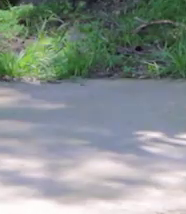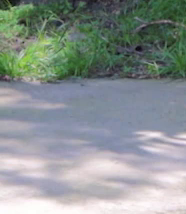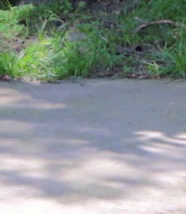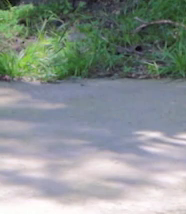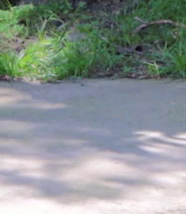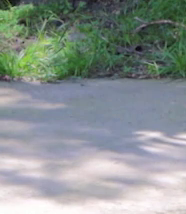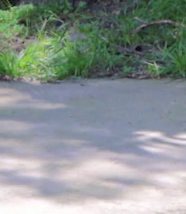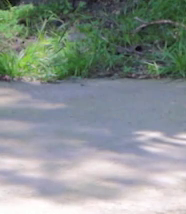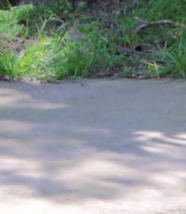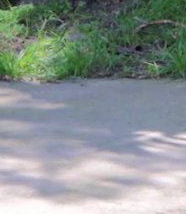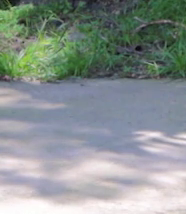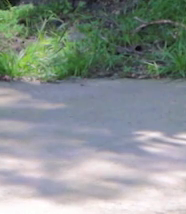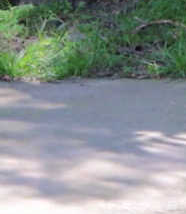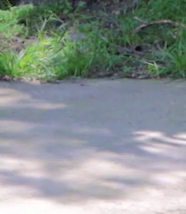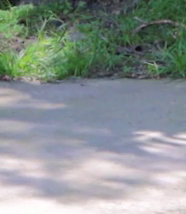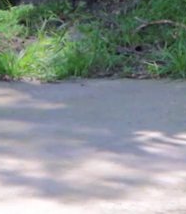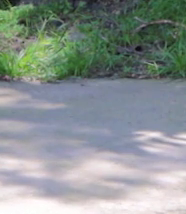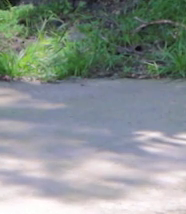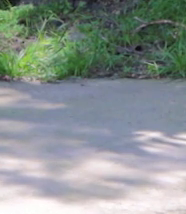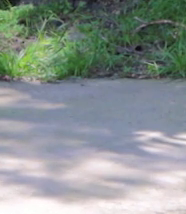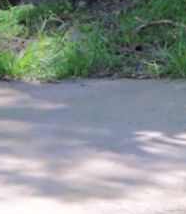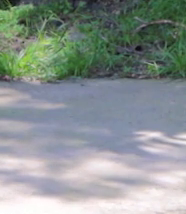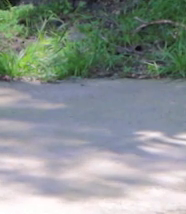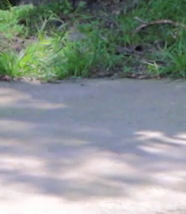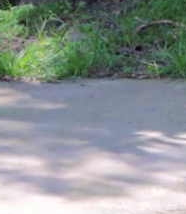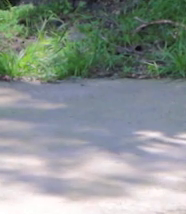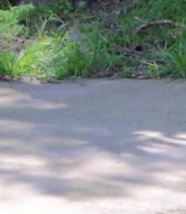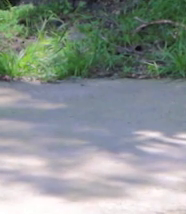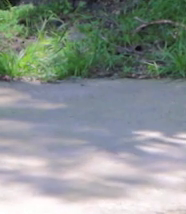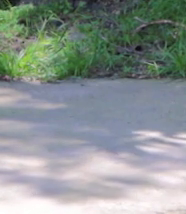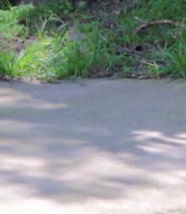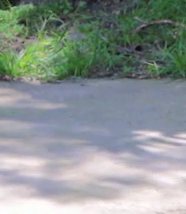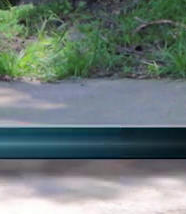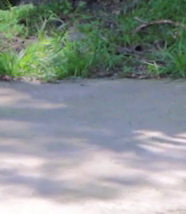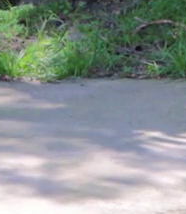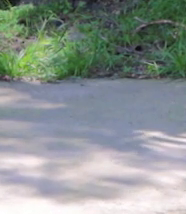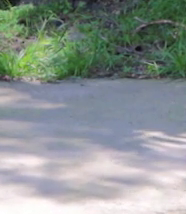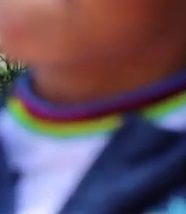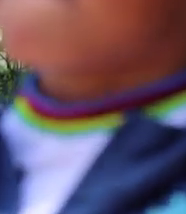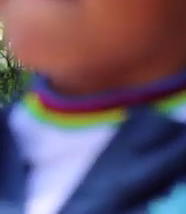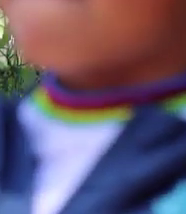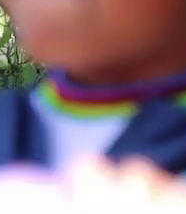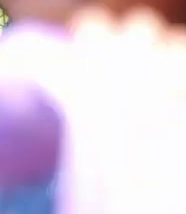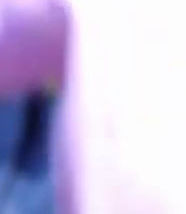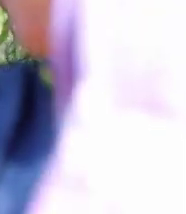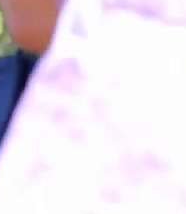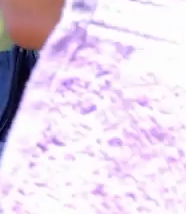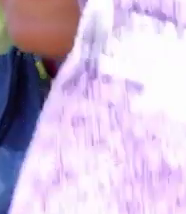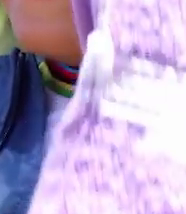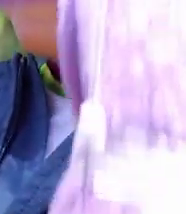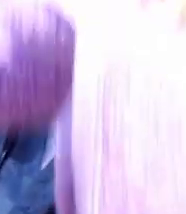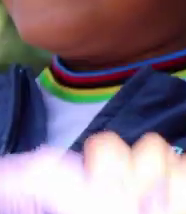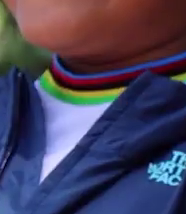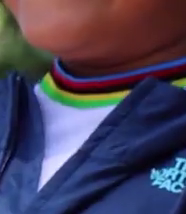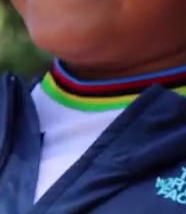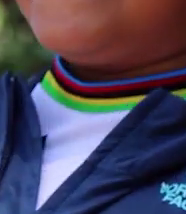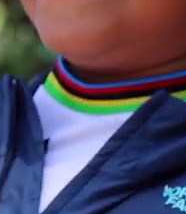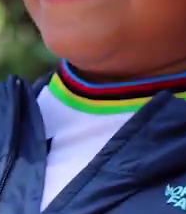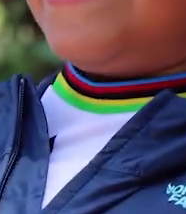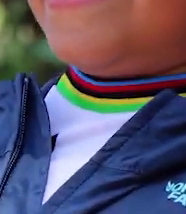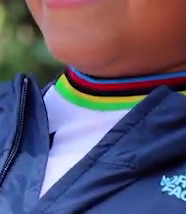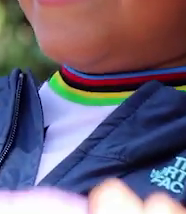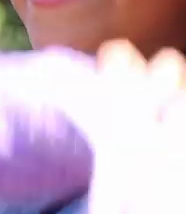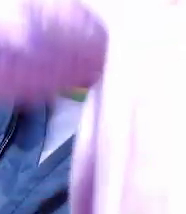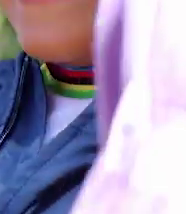con tensión. Que se vea la tensión de la toalla. No se debe de doblar. Venga. La posición. Mantén la posición.